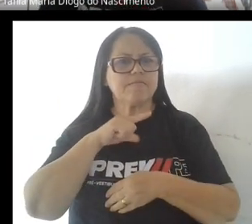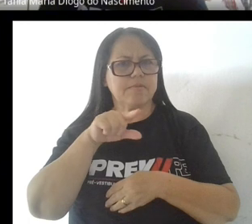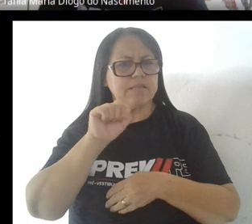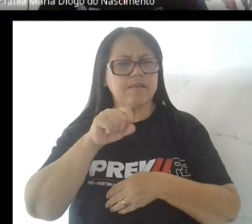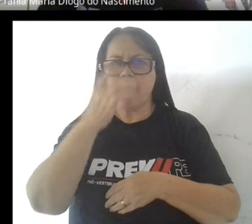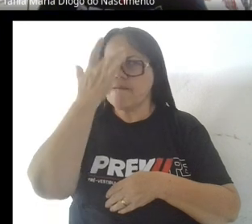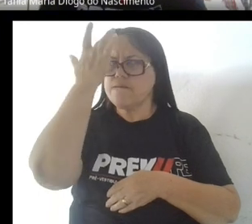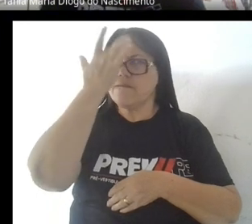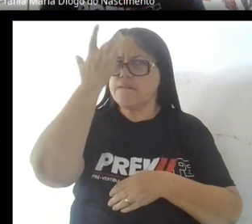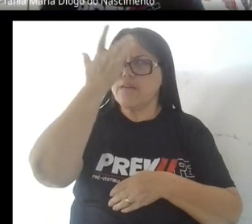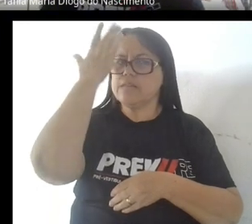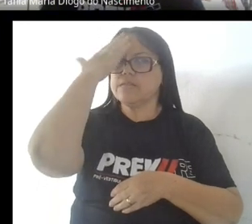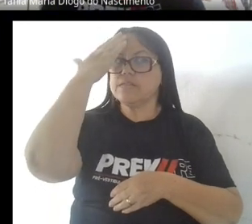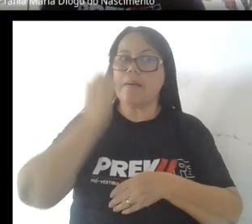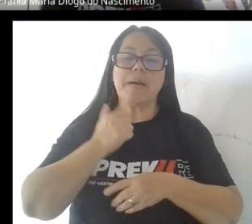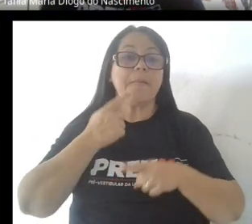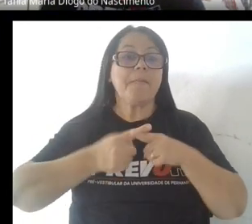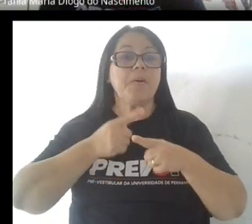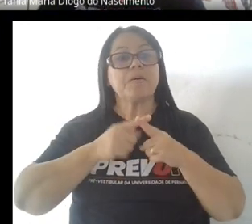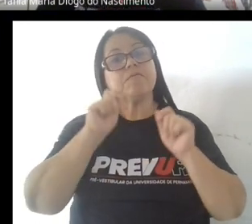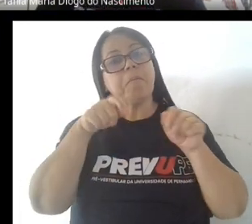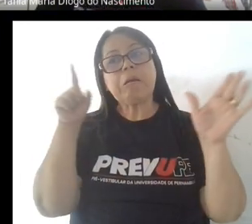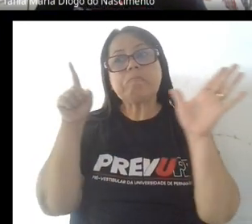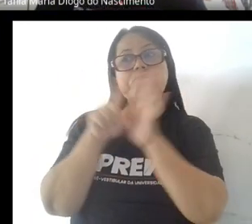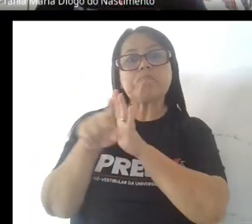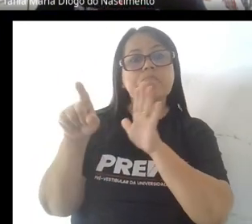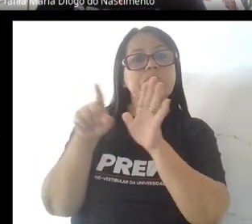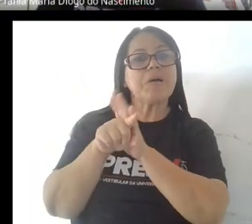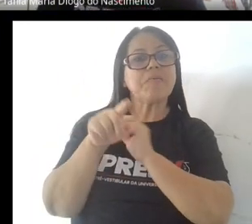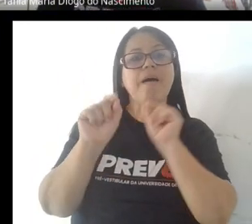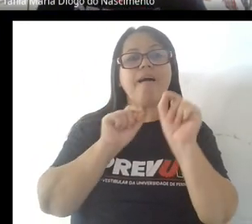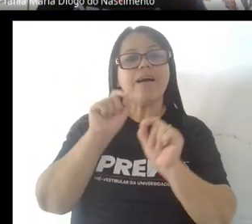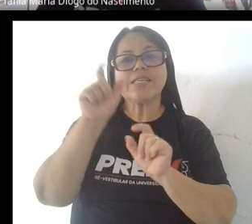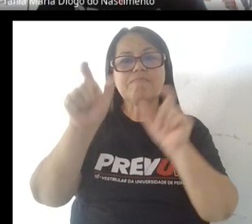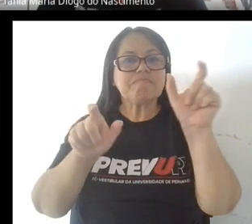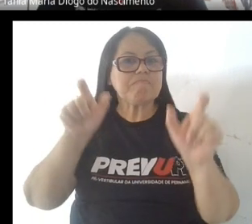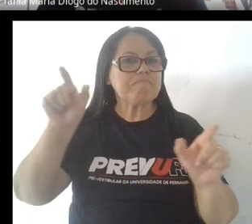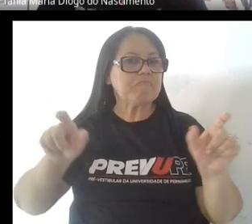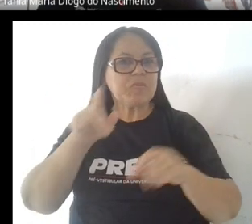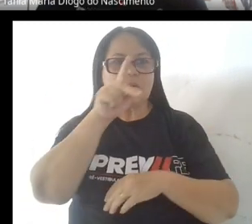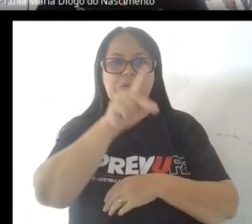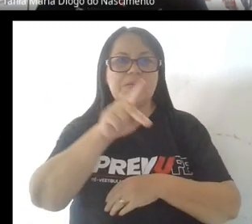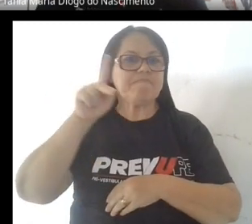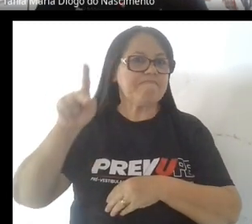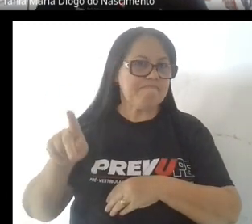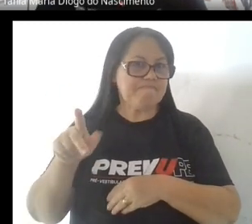ya tenéis? Esto es muy fácil saberlo porque podéis preguntarlo a vuestros